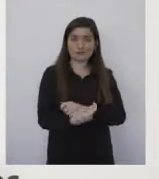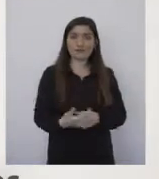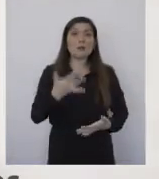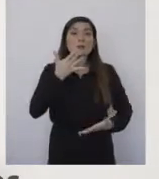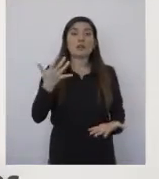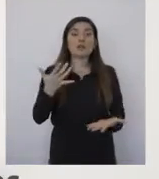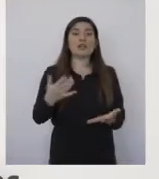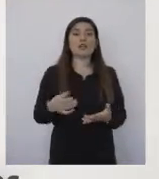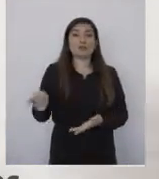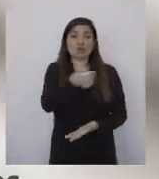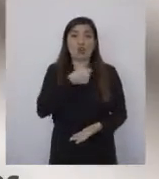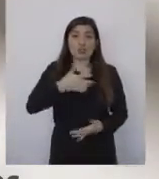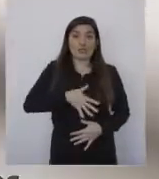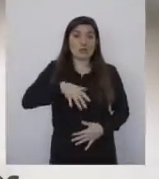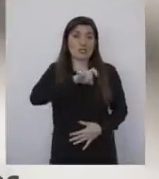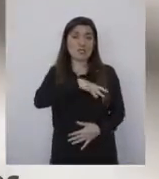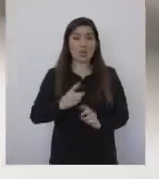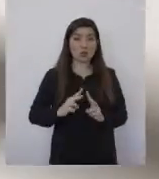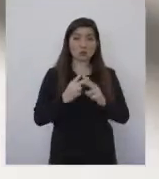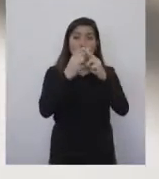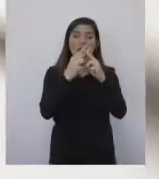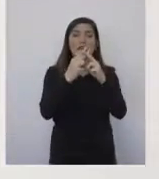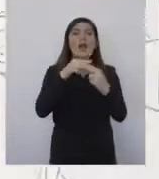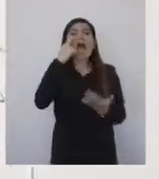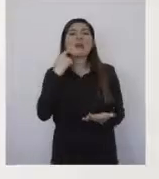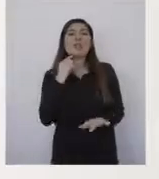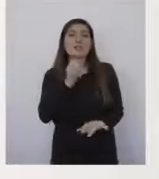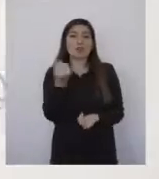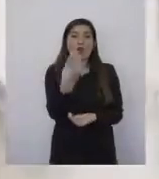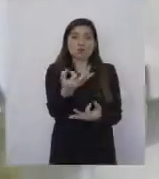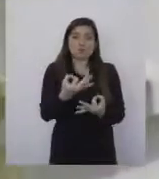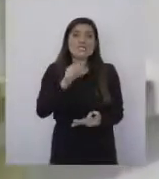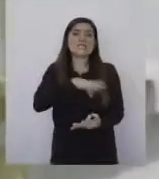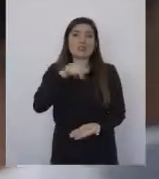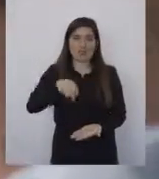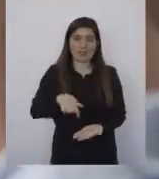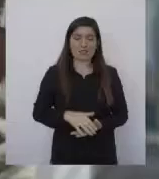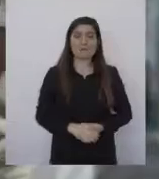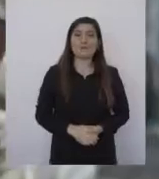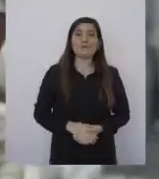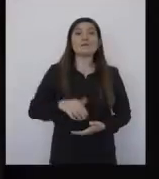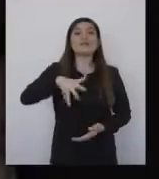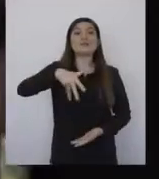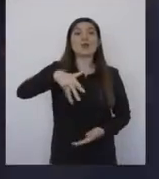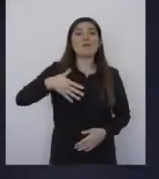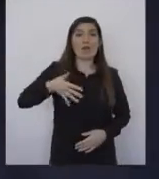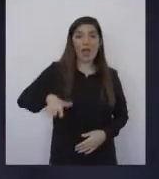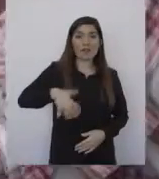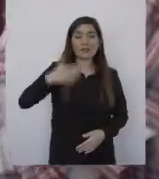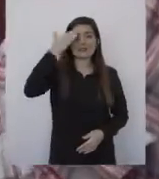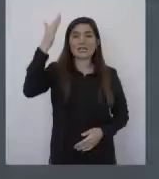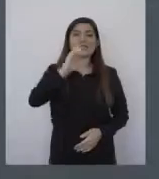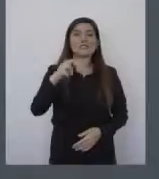Porque para construir entre todos el Chile que queremos, vamos a ver y contar el Chile de hoy. Este 19 de abril,